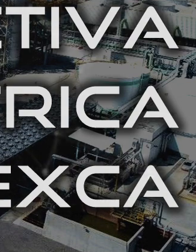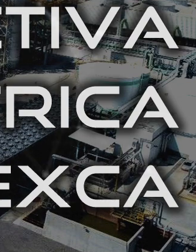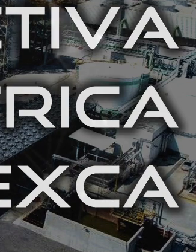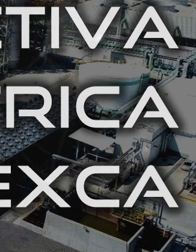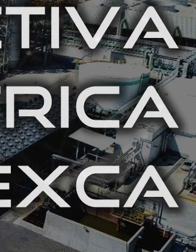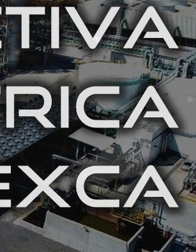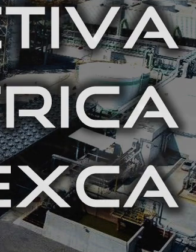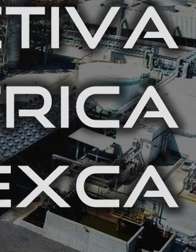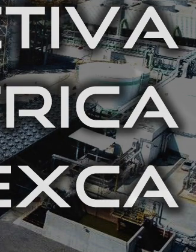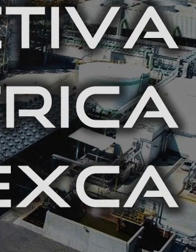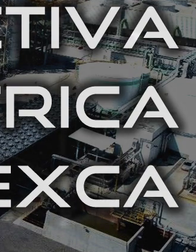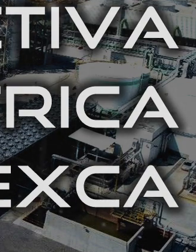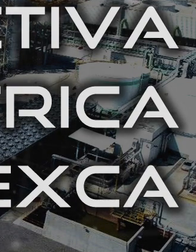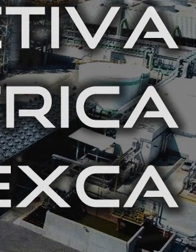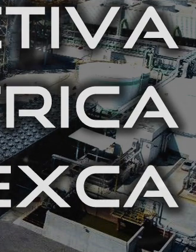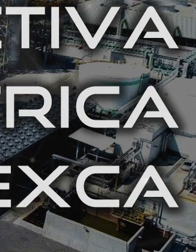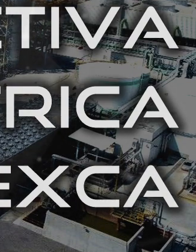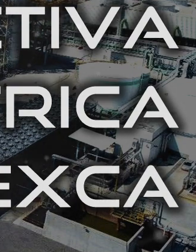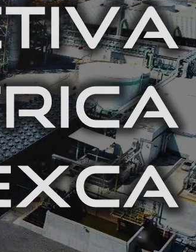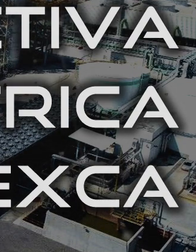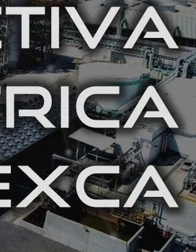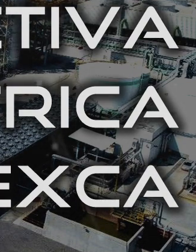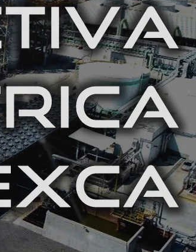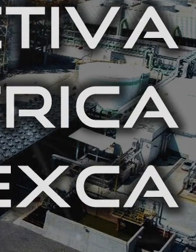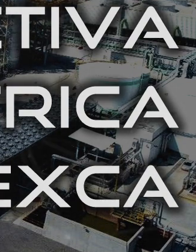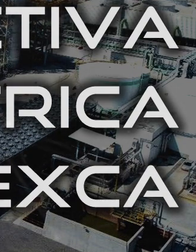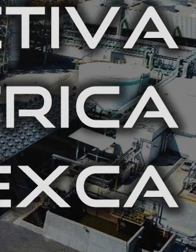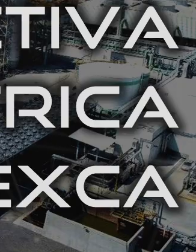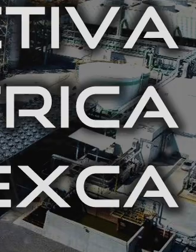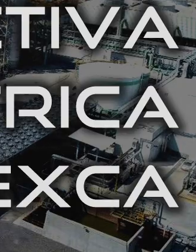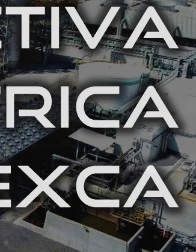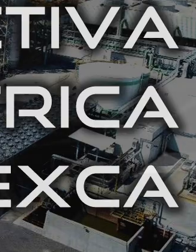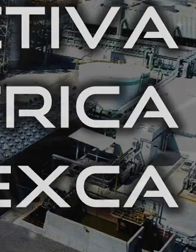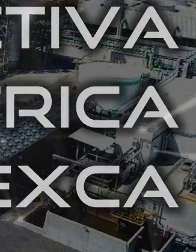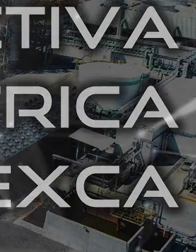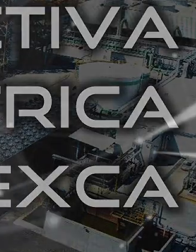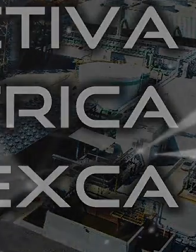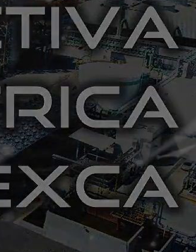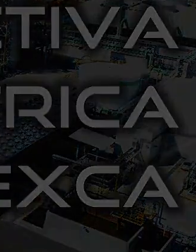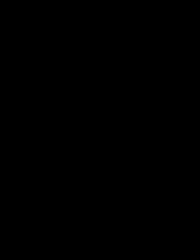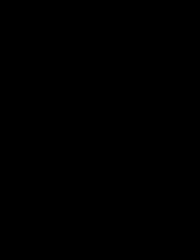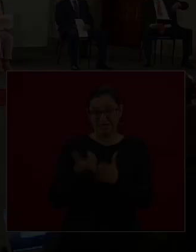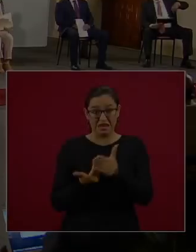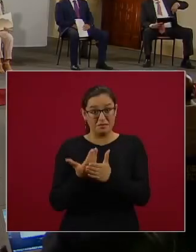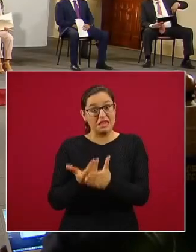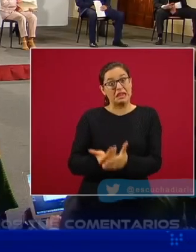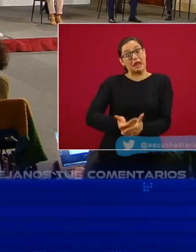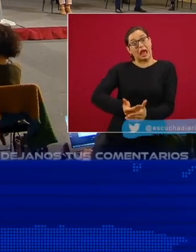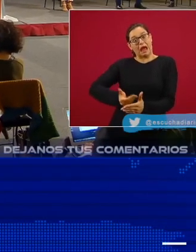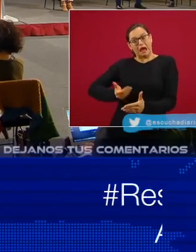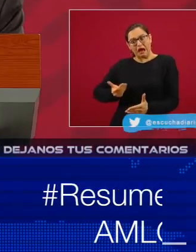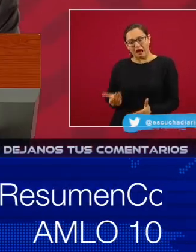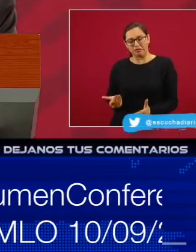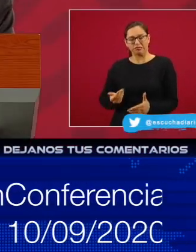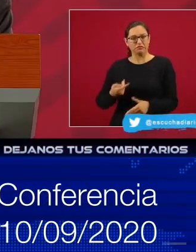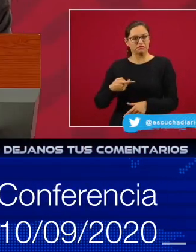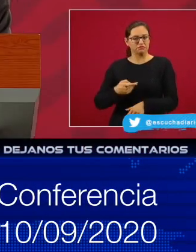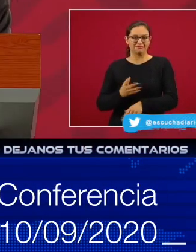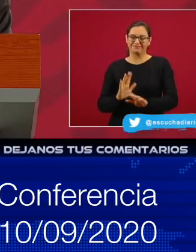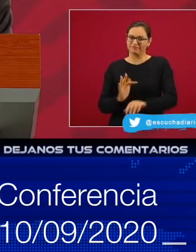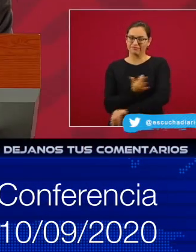El día de hoy el presidente Andrés Manuel López Obrador Vamos a